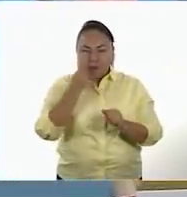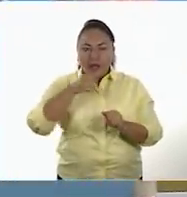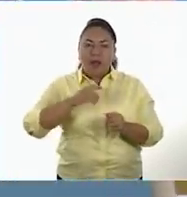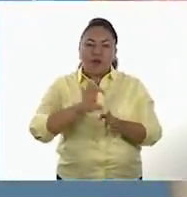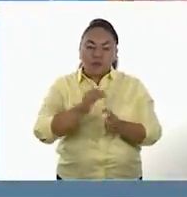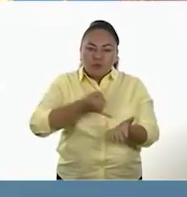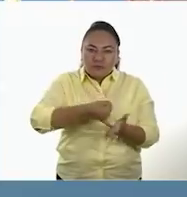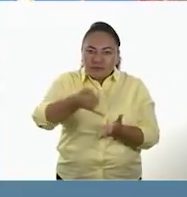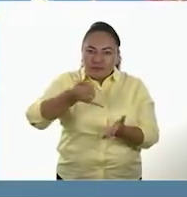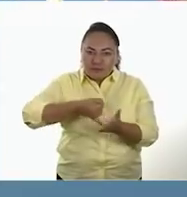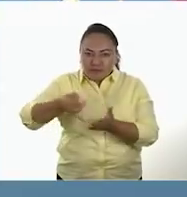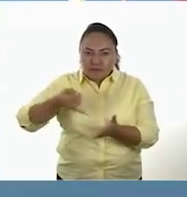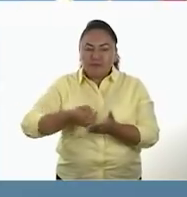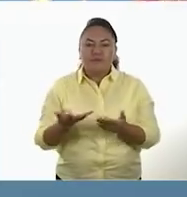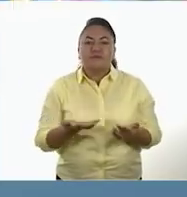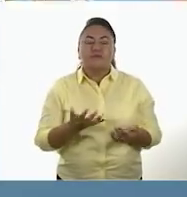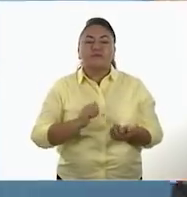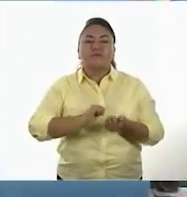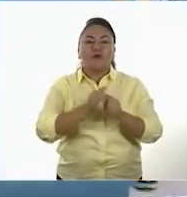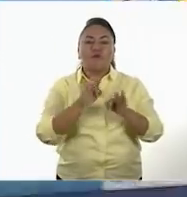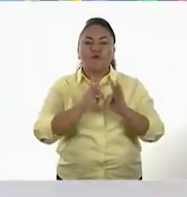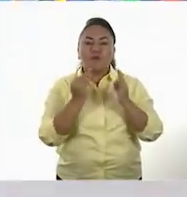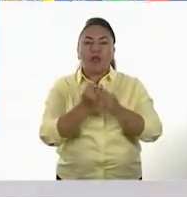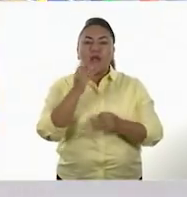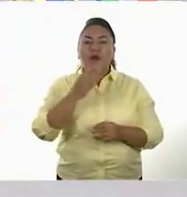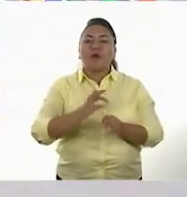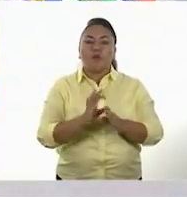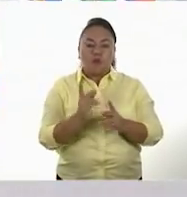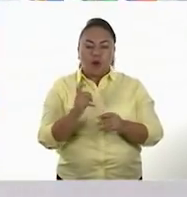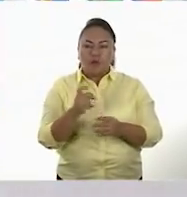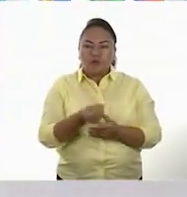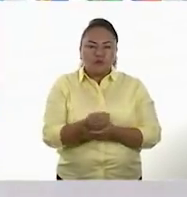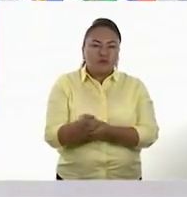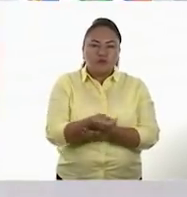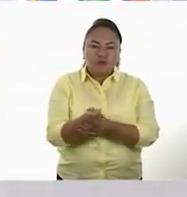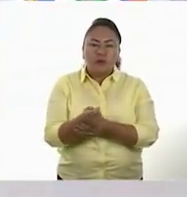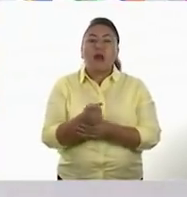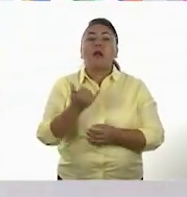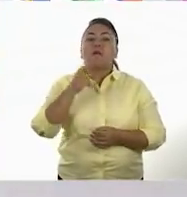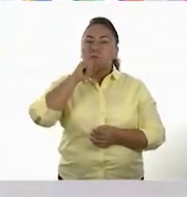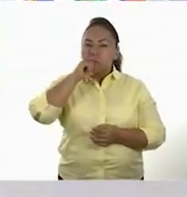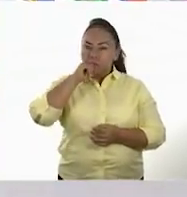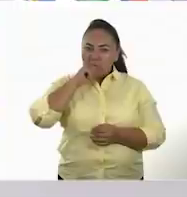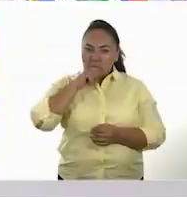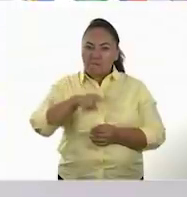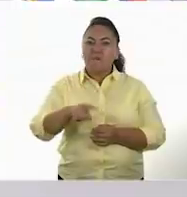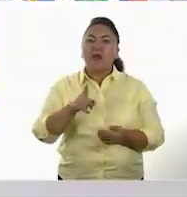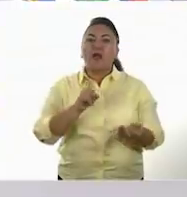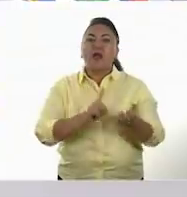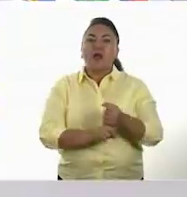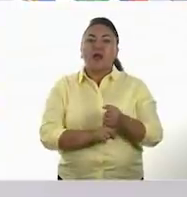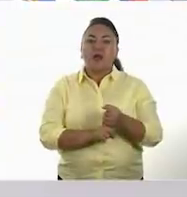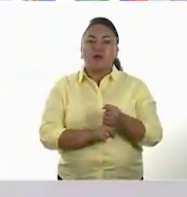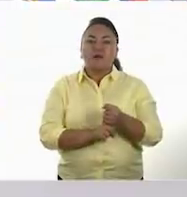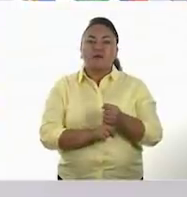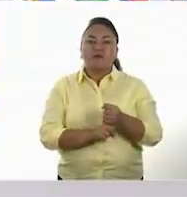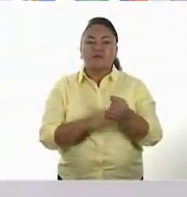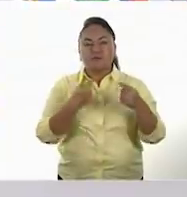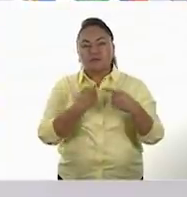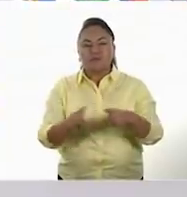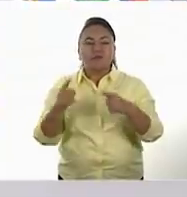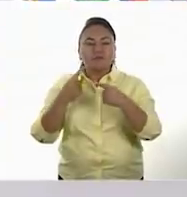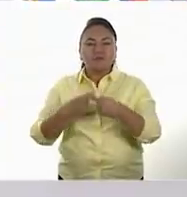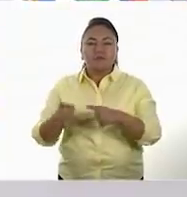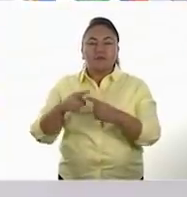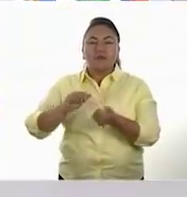de riego y se inventaron nuevos instrumentos. También se empezaron a realizar las caseríos que más pronto